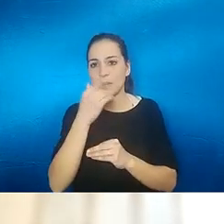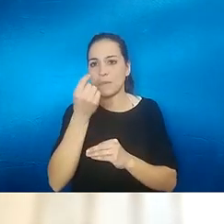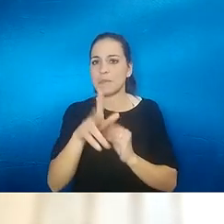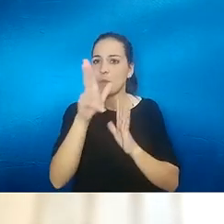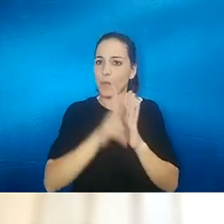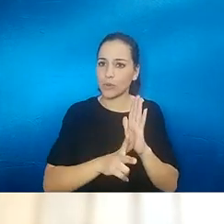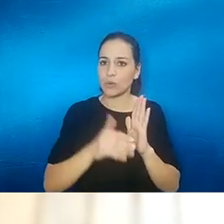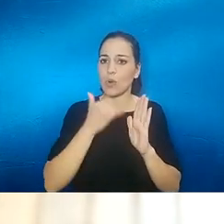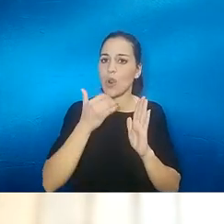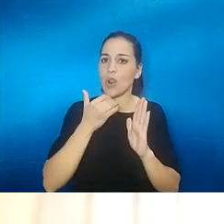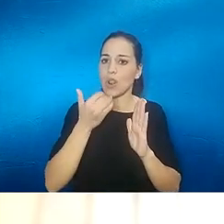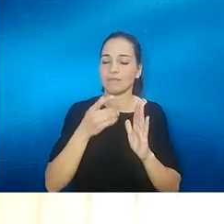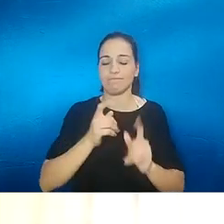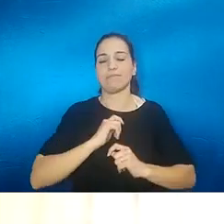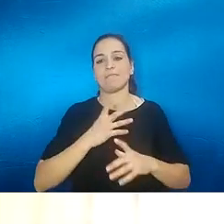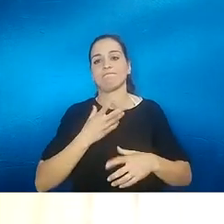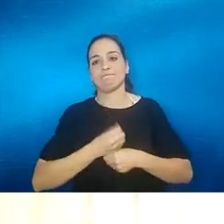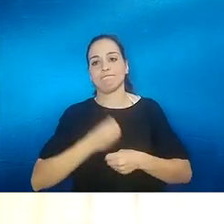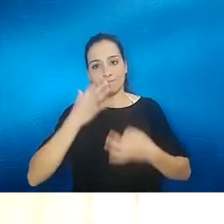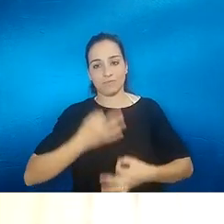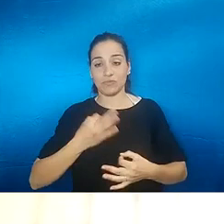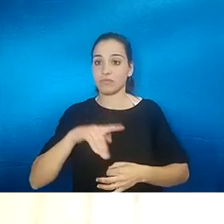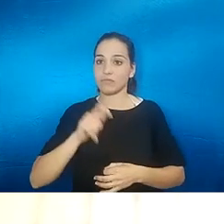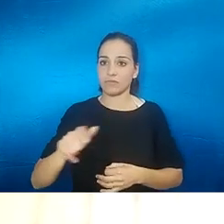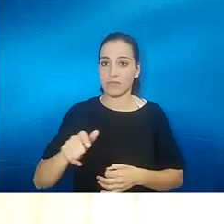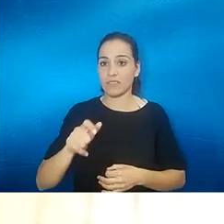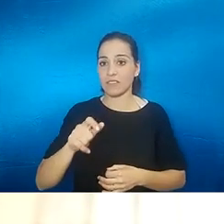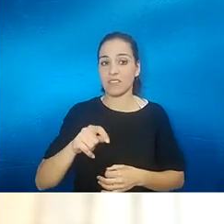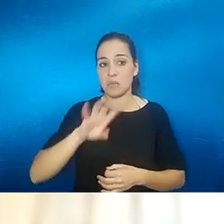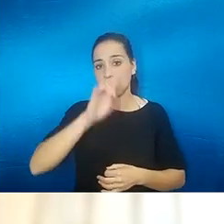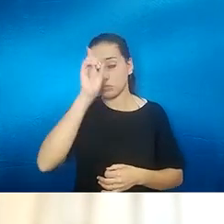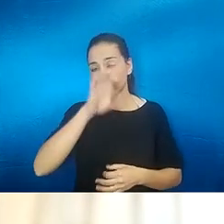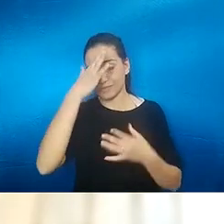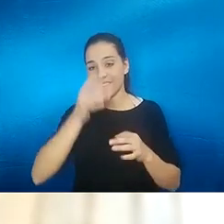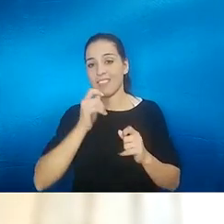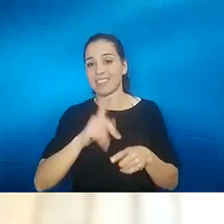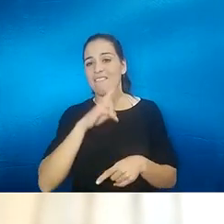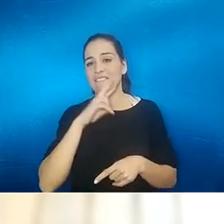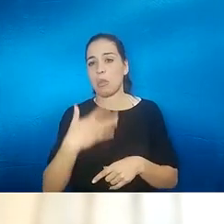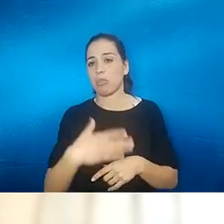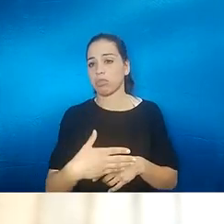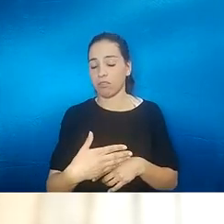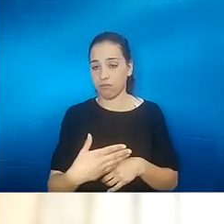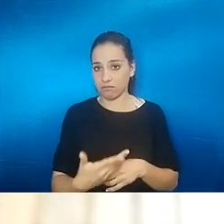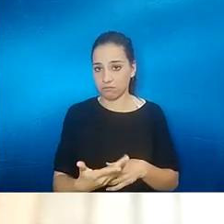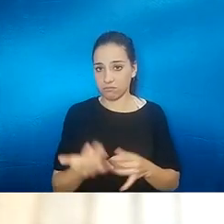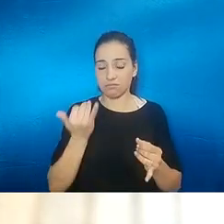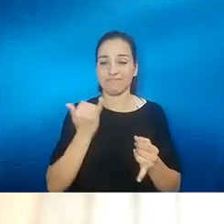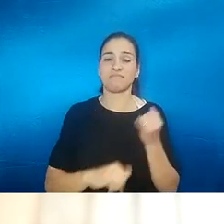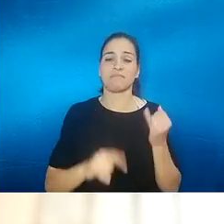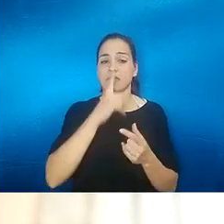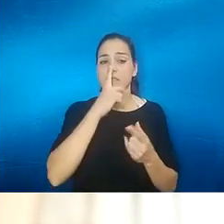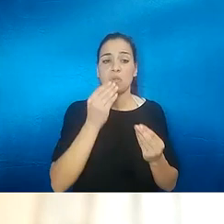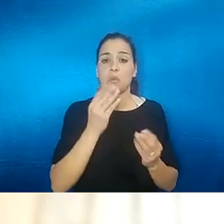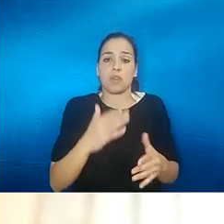algo a lo que aferrarte hace que la gente como que pues eso lo infravalore y al final es como bueno no hueles pues no